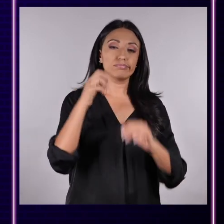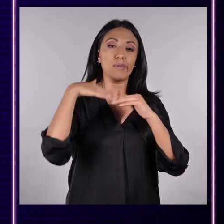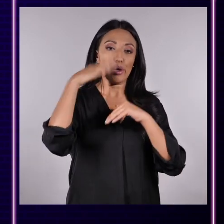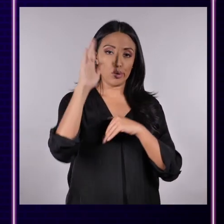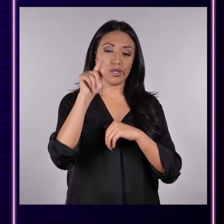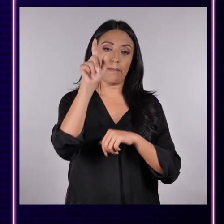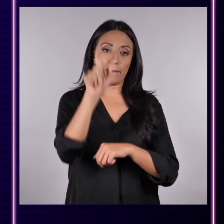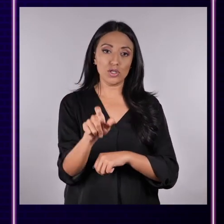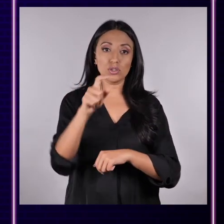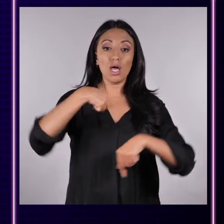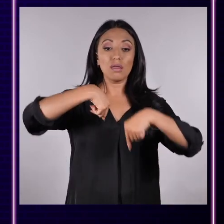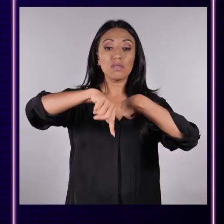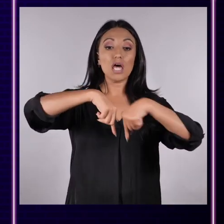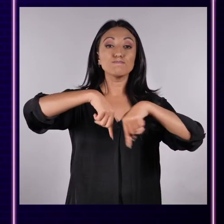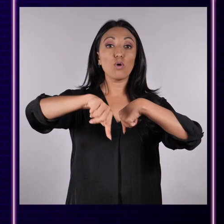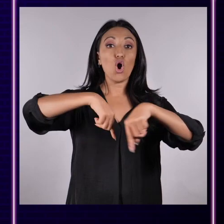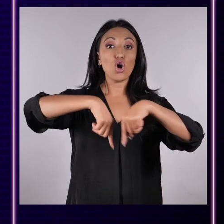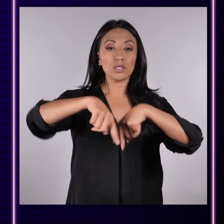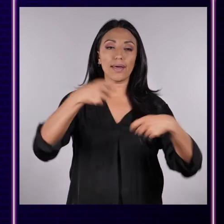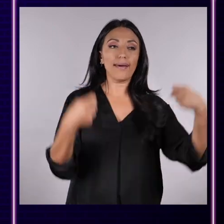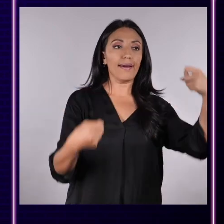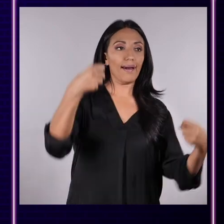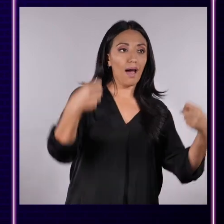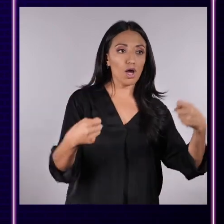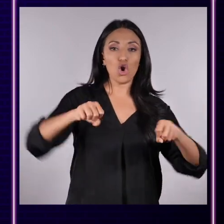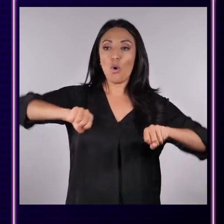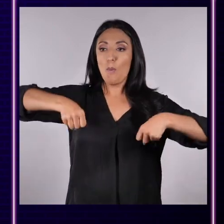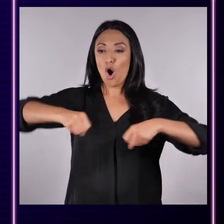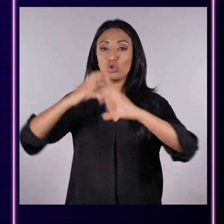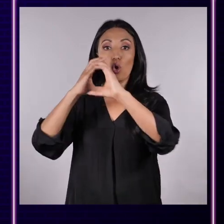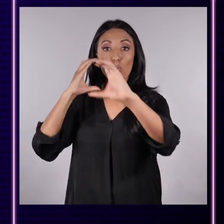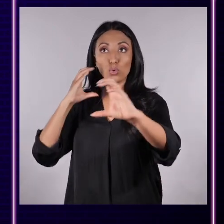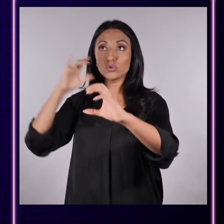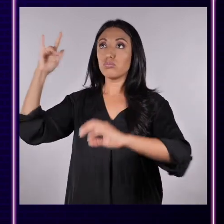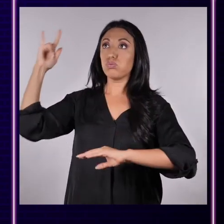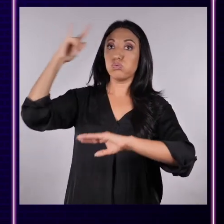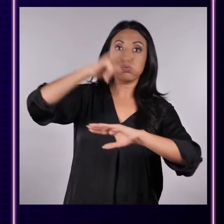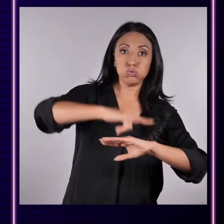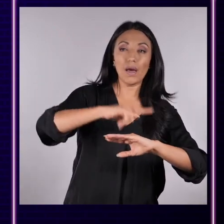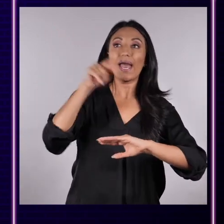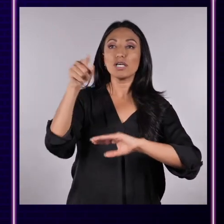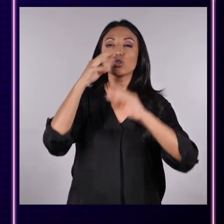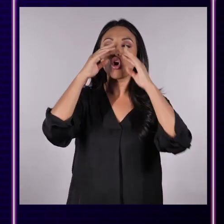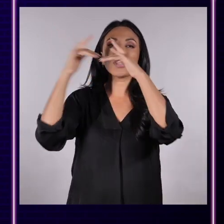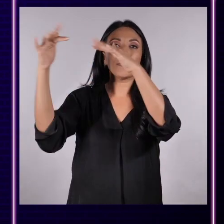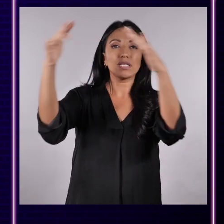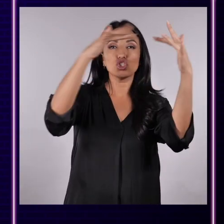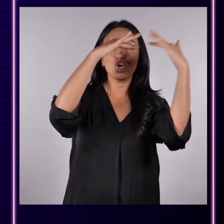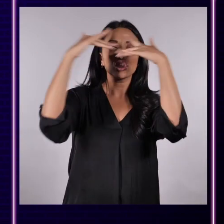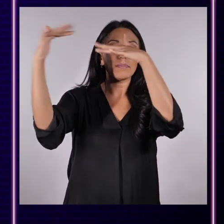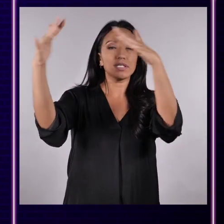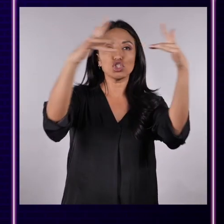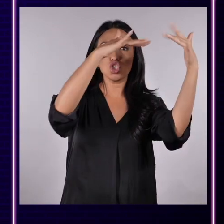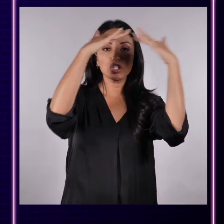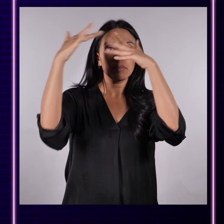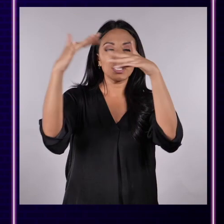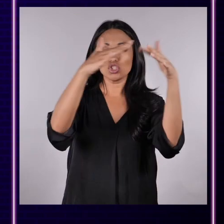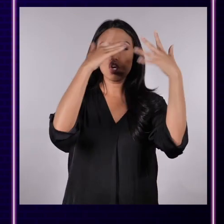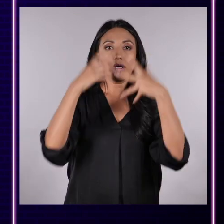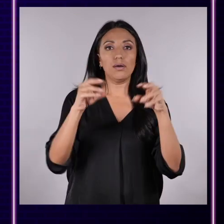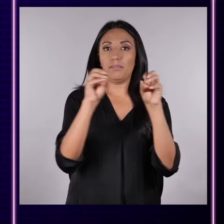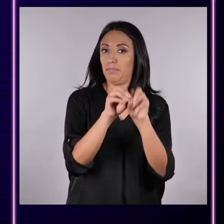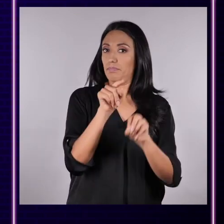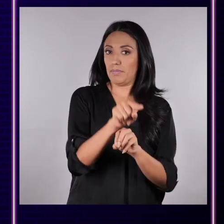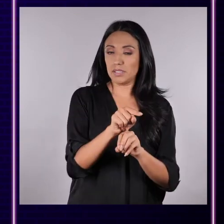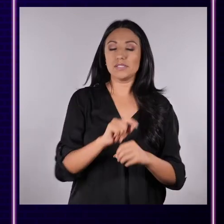la mayoría de los transportes que utiliza la gente, carros, motos, buses, aviones, generan contaminantes como el monóxido de